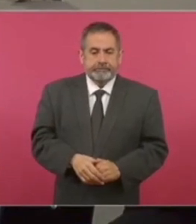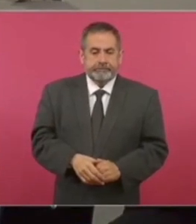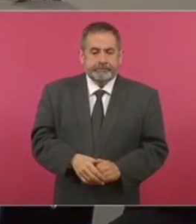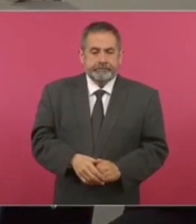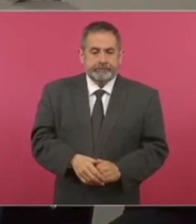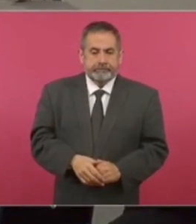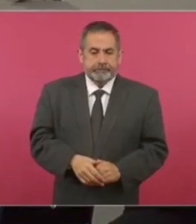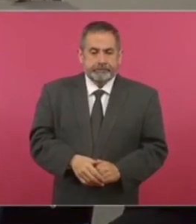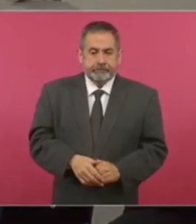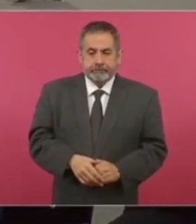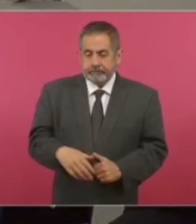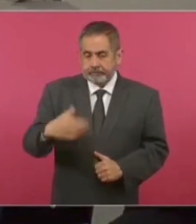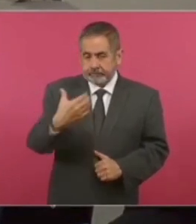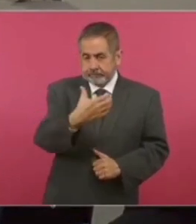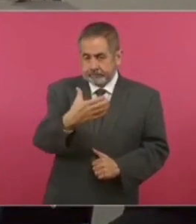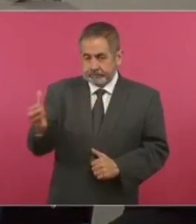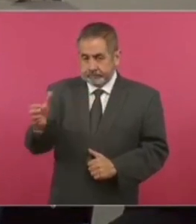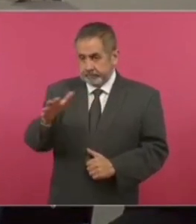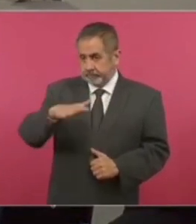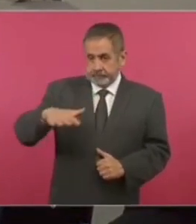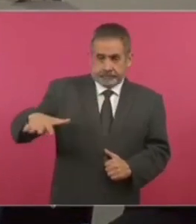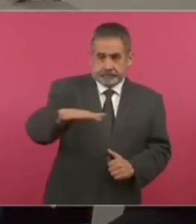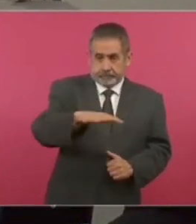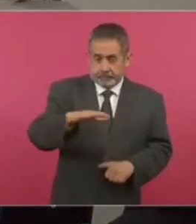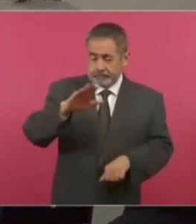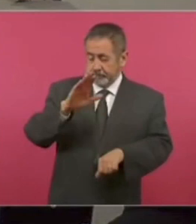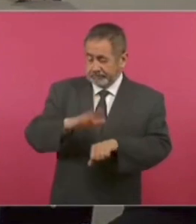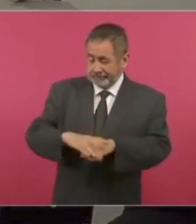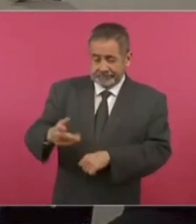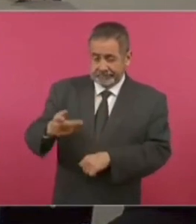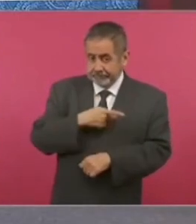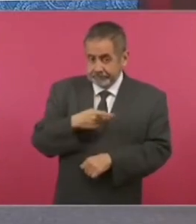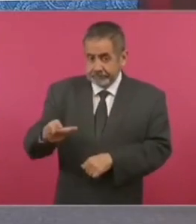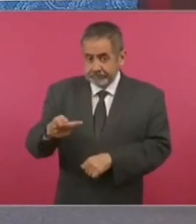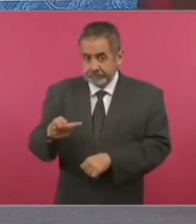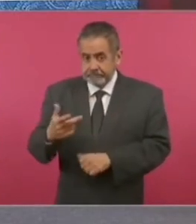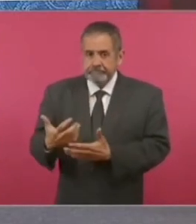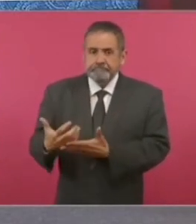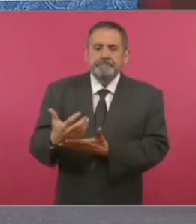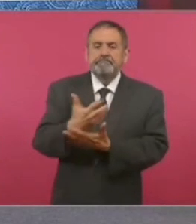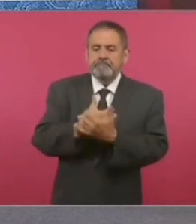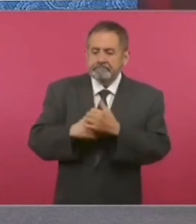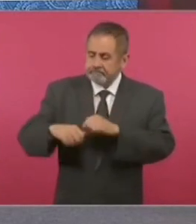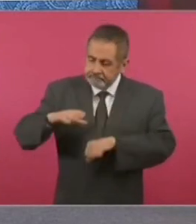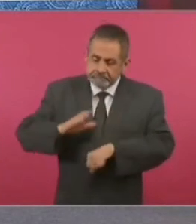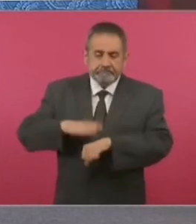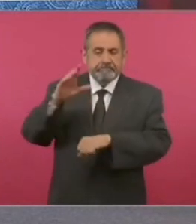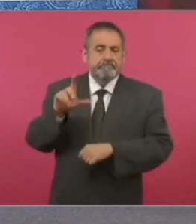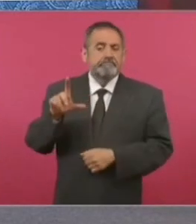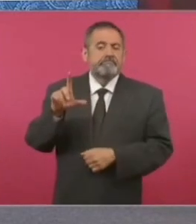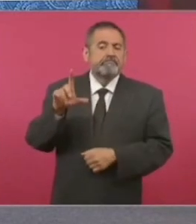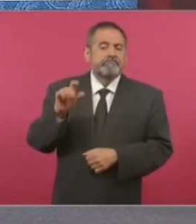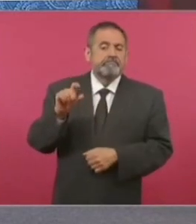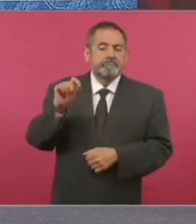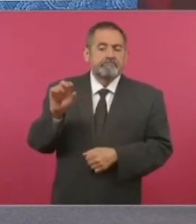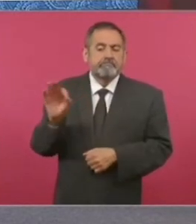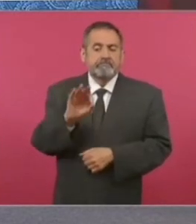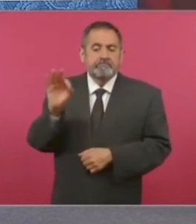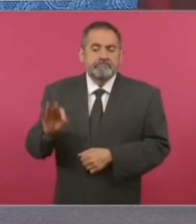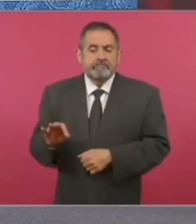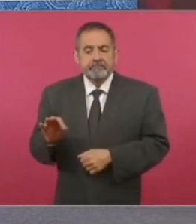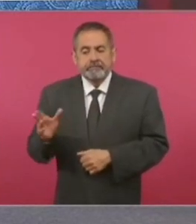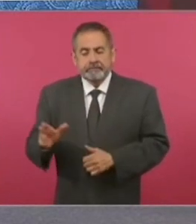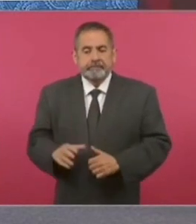En el campo los más pobres aumentaron sus ingresos 20%.